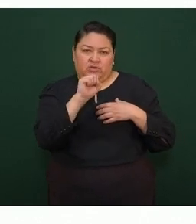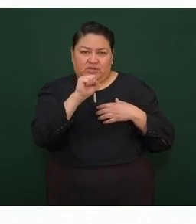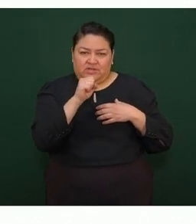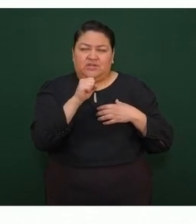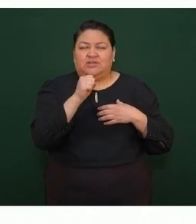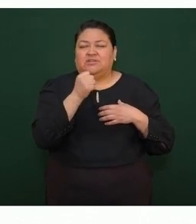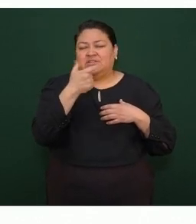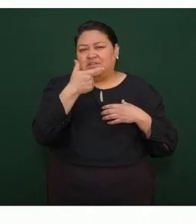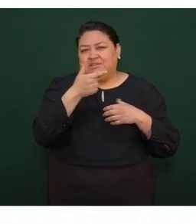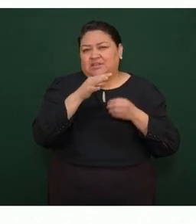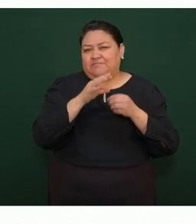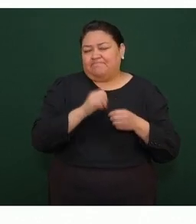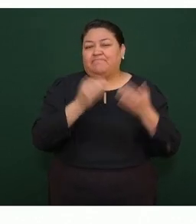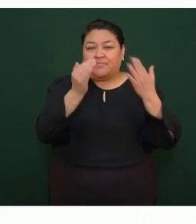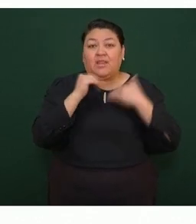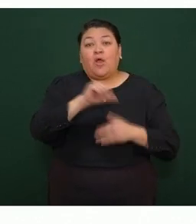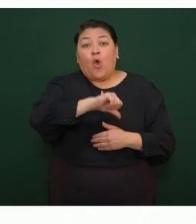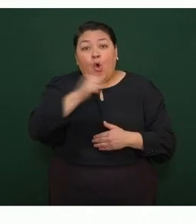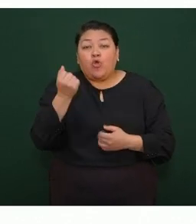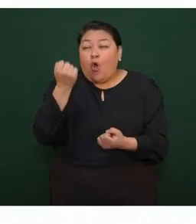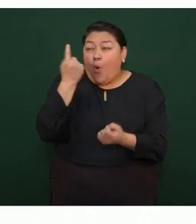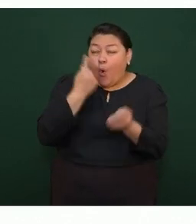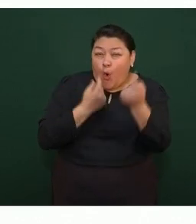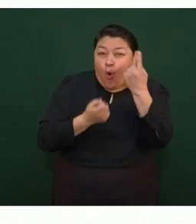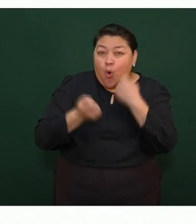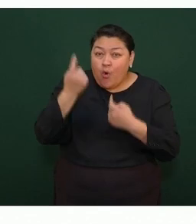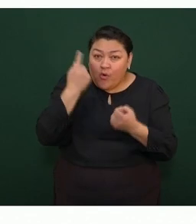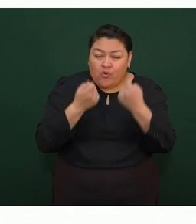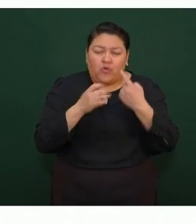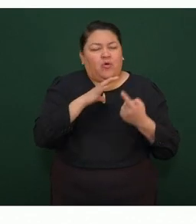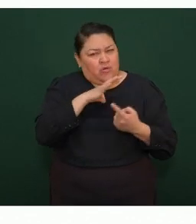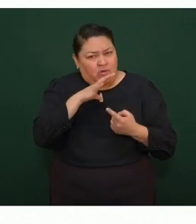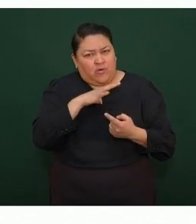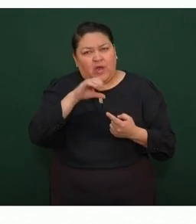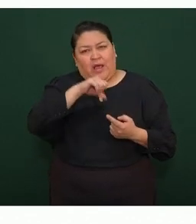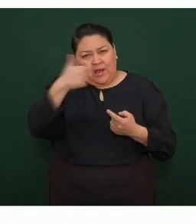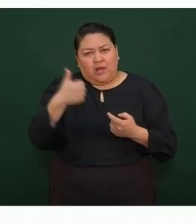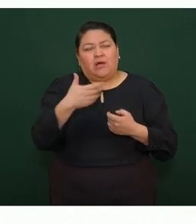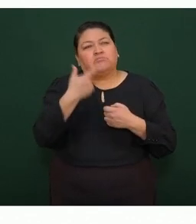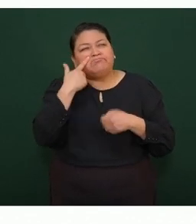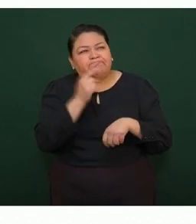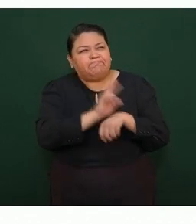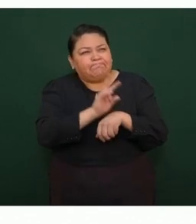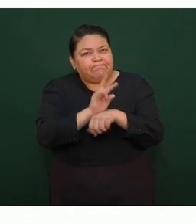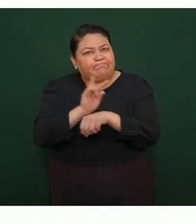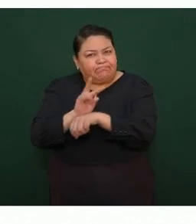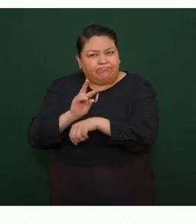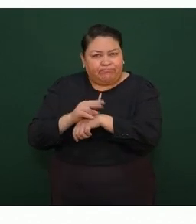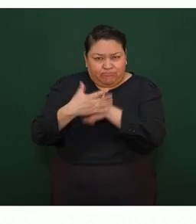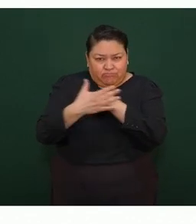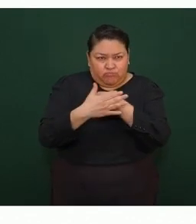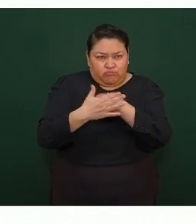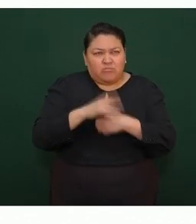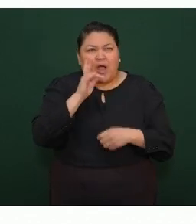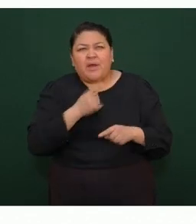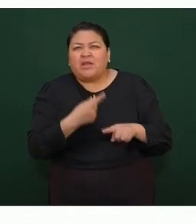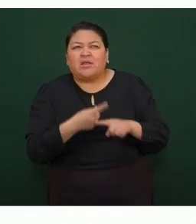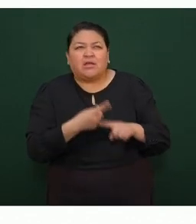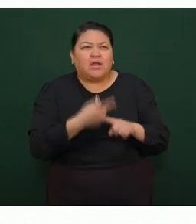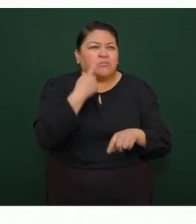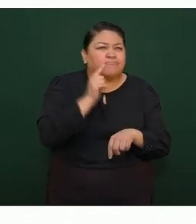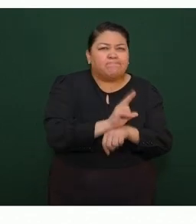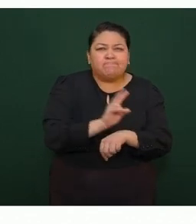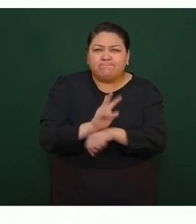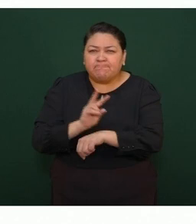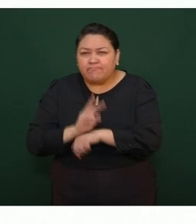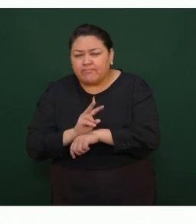centavos. Casos aún aislados con estos precios, pero a los cuales les estaremos dando seguimiento puntual para ver qué es lo que está pasando